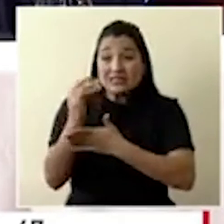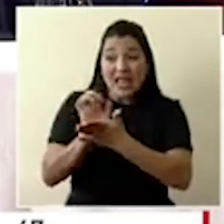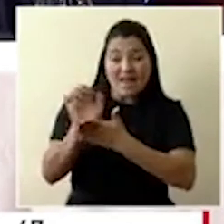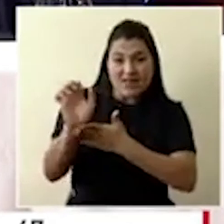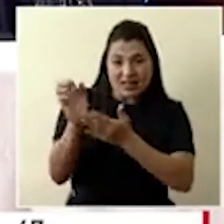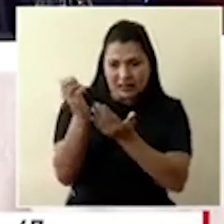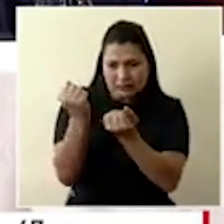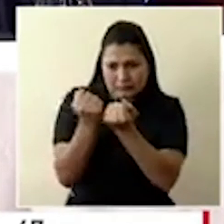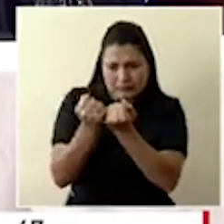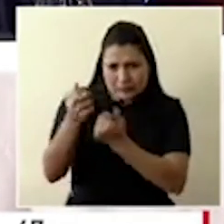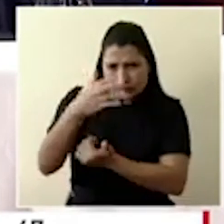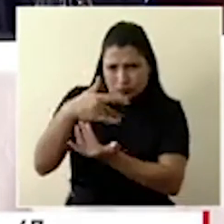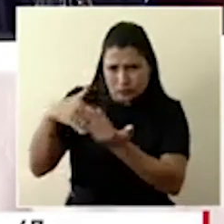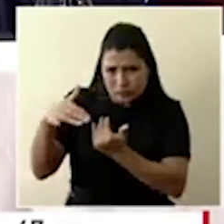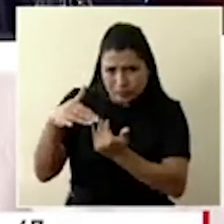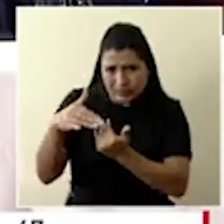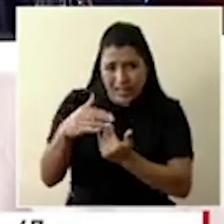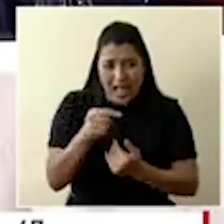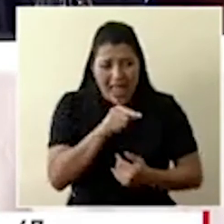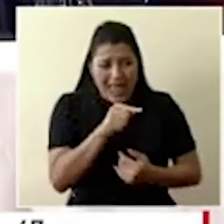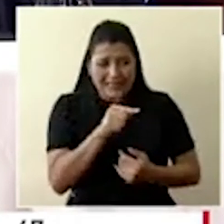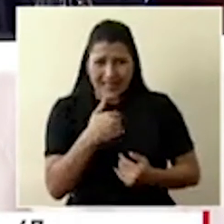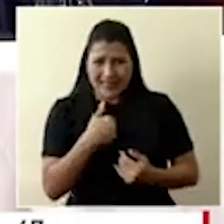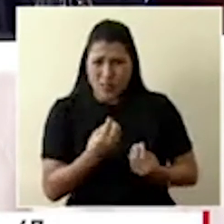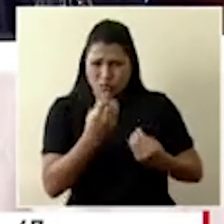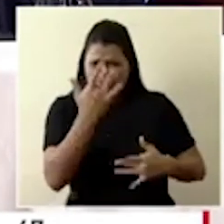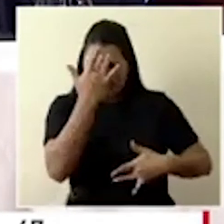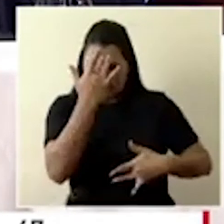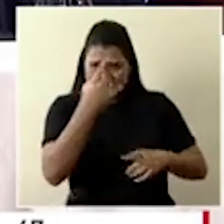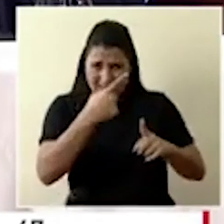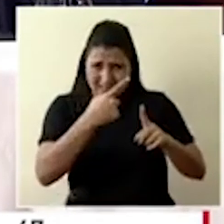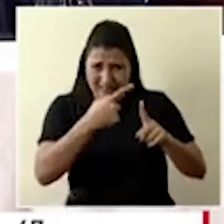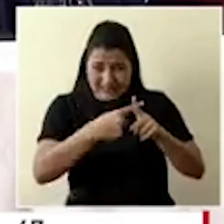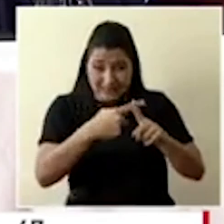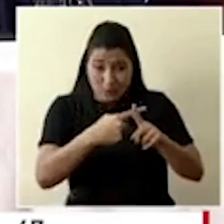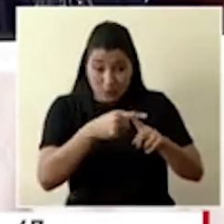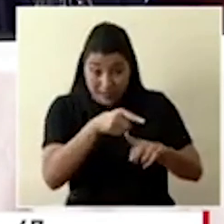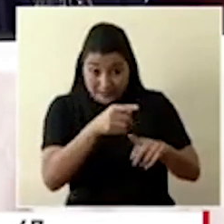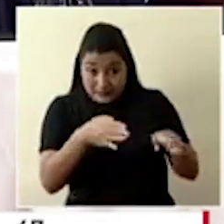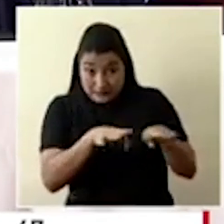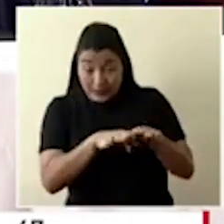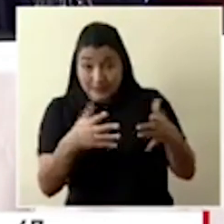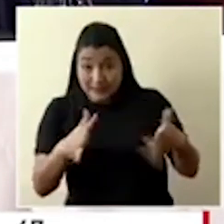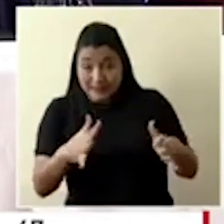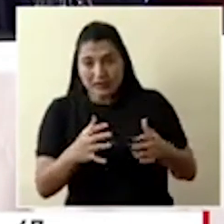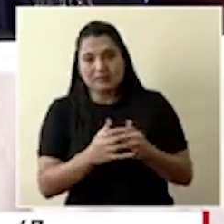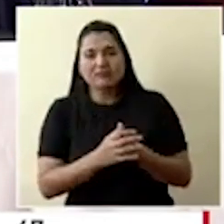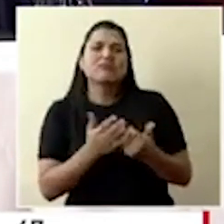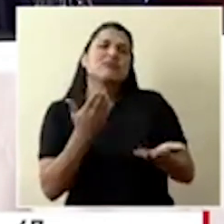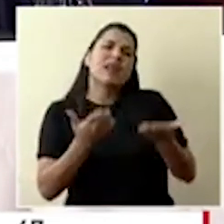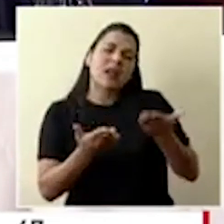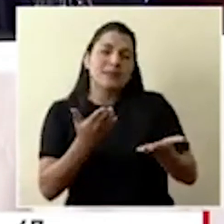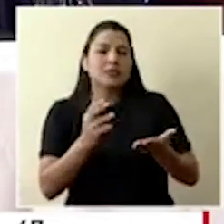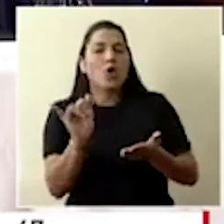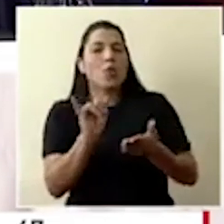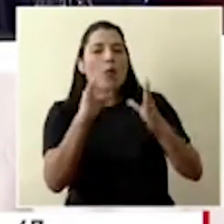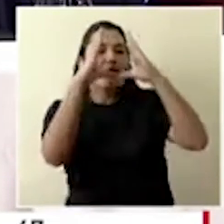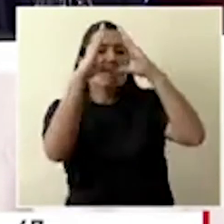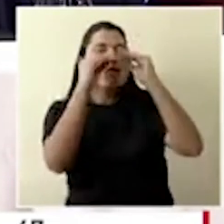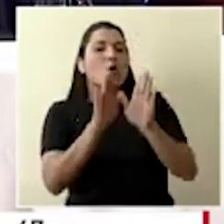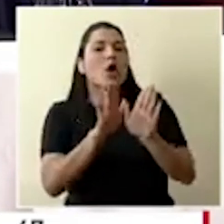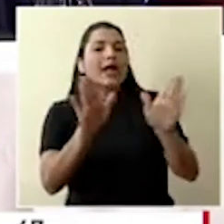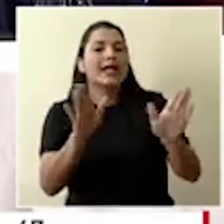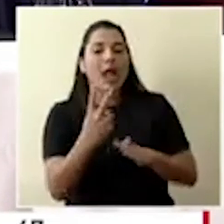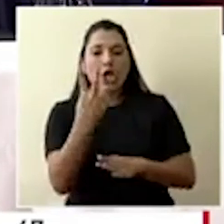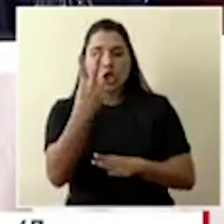donde se encontraron las personas contagiadas? En general, ¿es poder dar más detalles sobre estos dos call centers de San José y el seguimiento